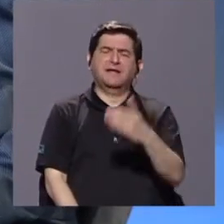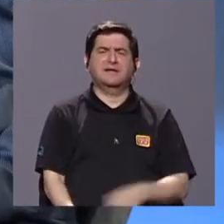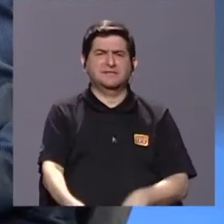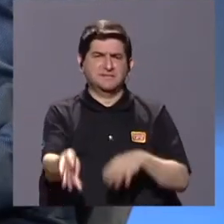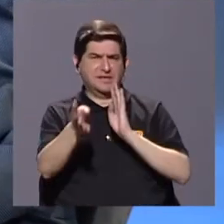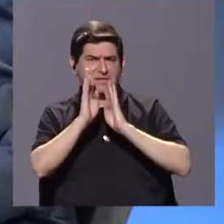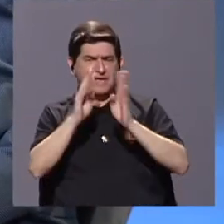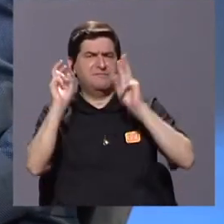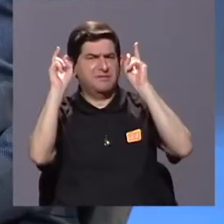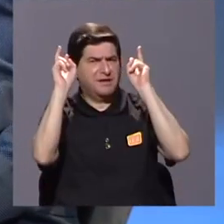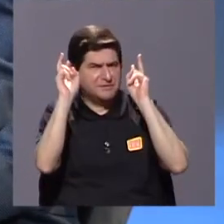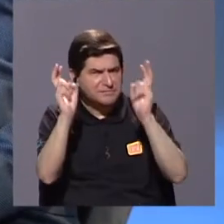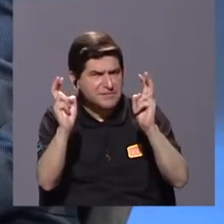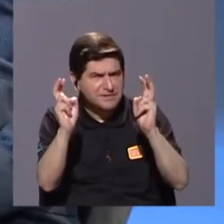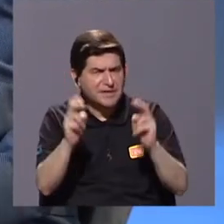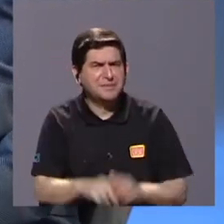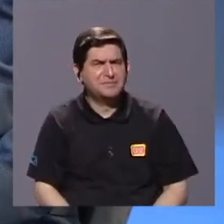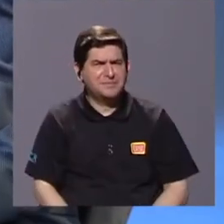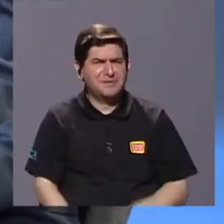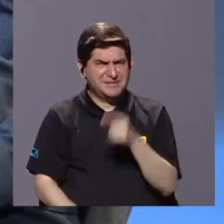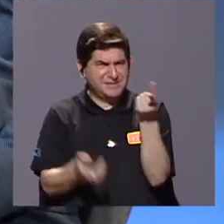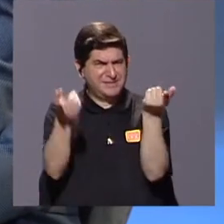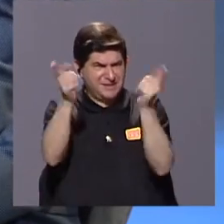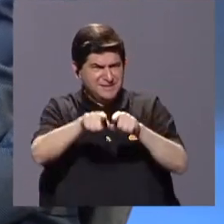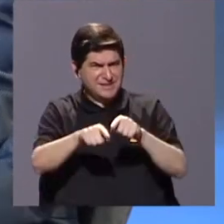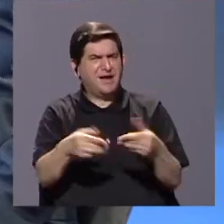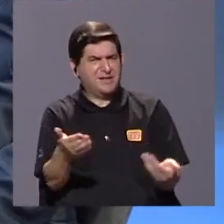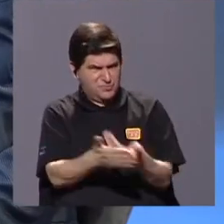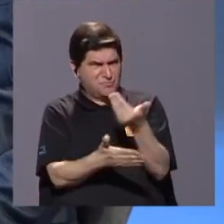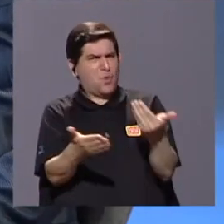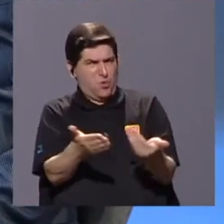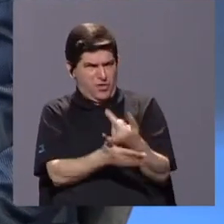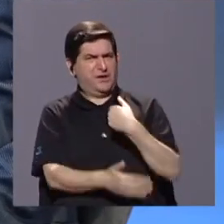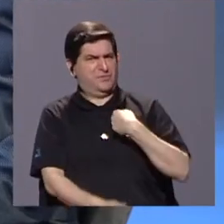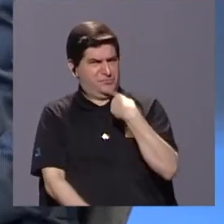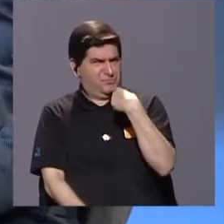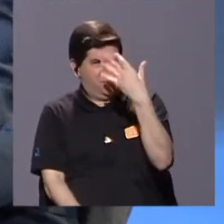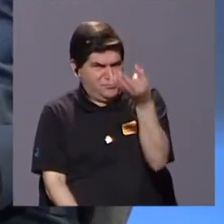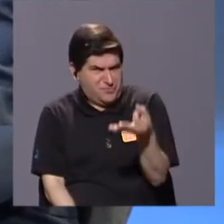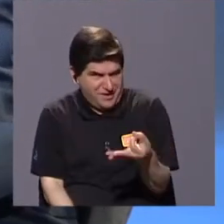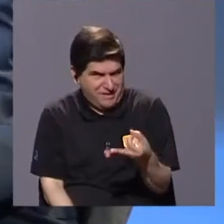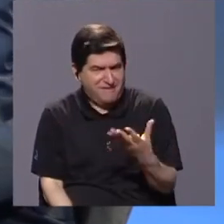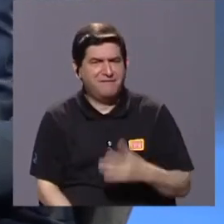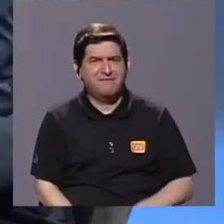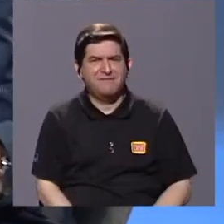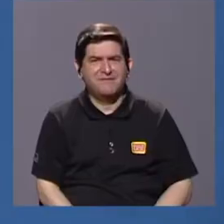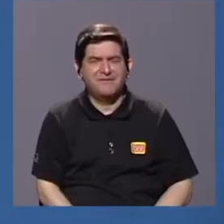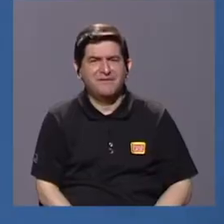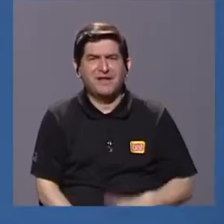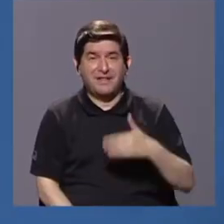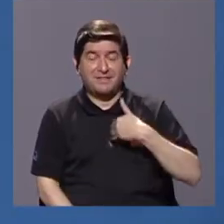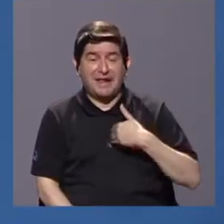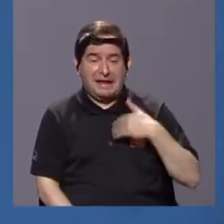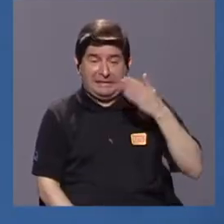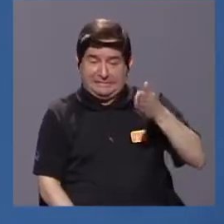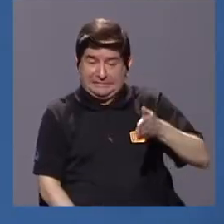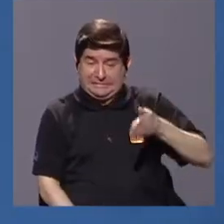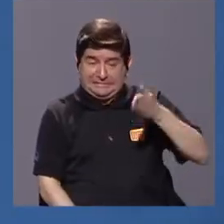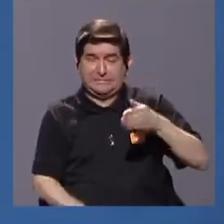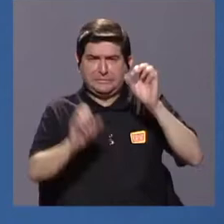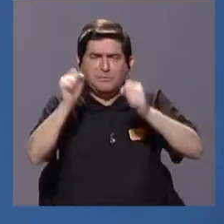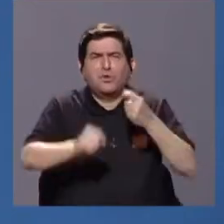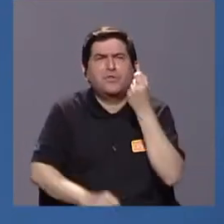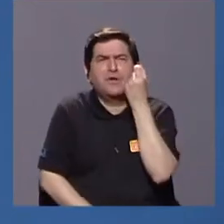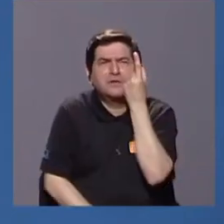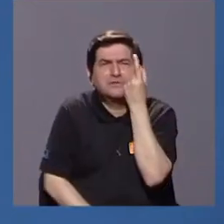hablar de unos temas bastante modernos, diría yo, en los cuales vamos a tener que ir lento para que se vaya